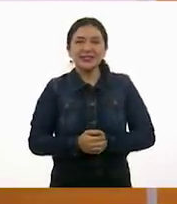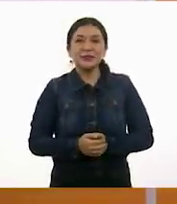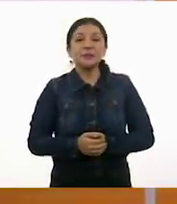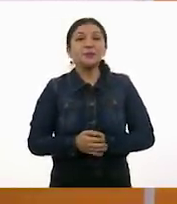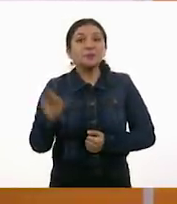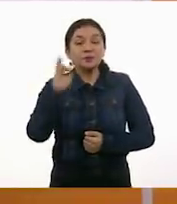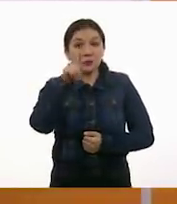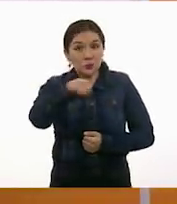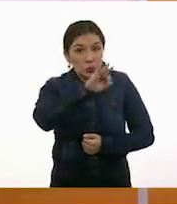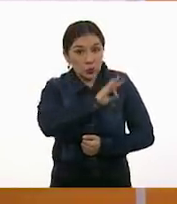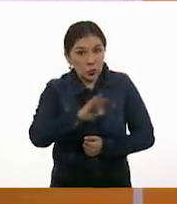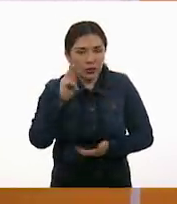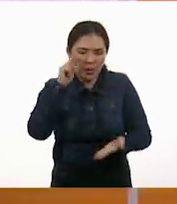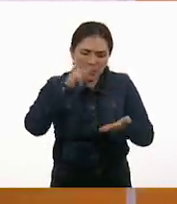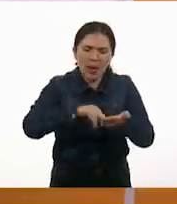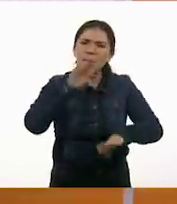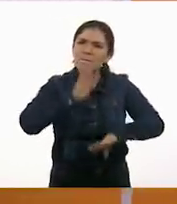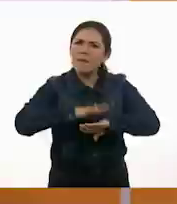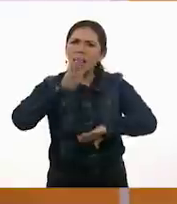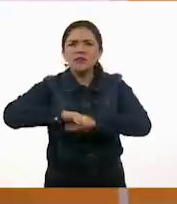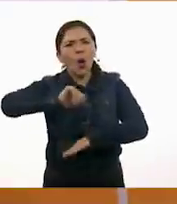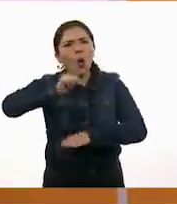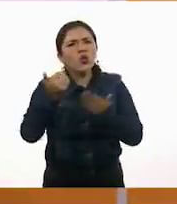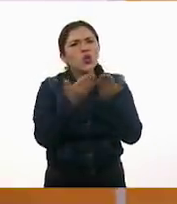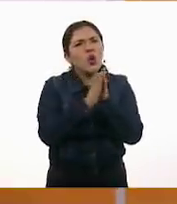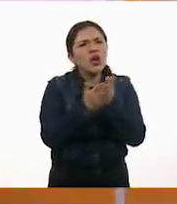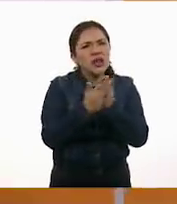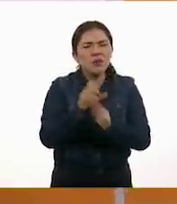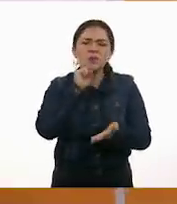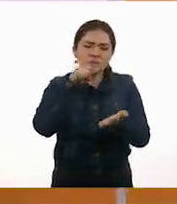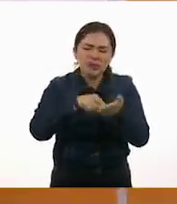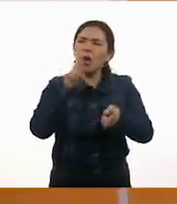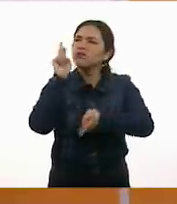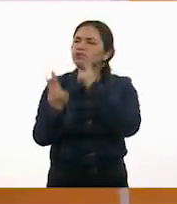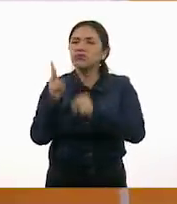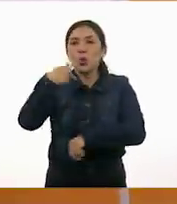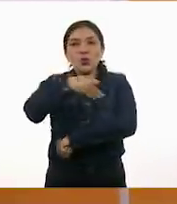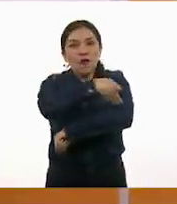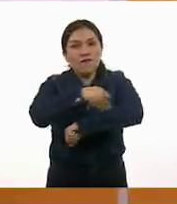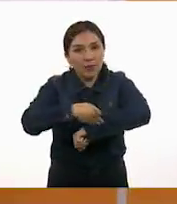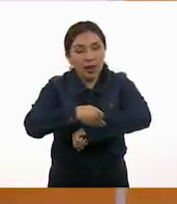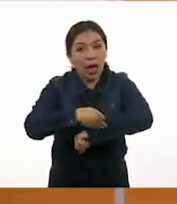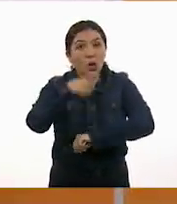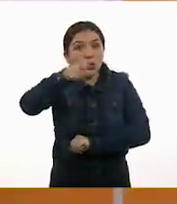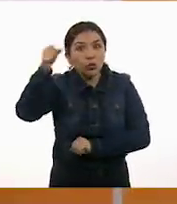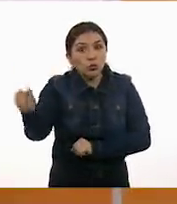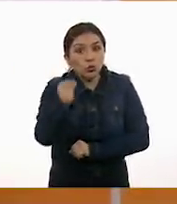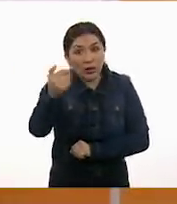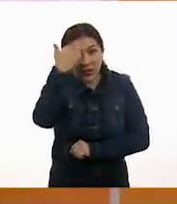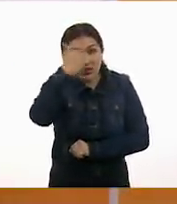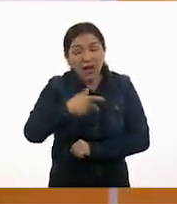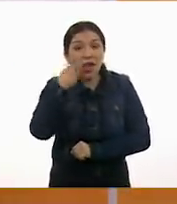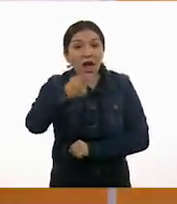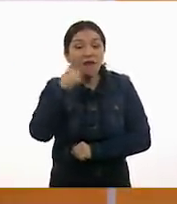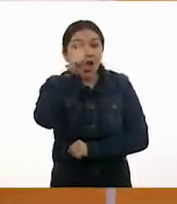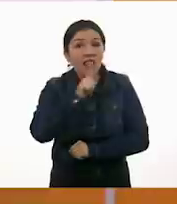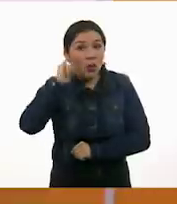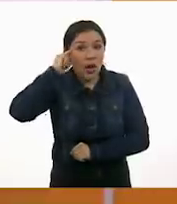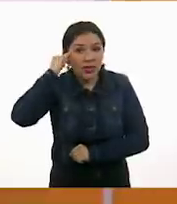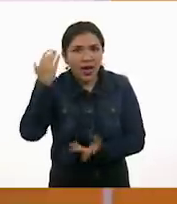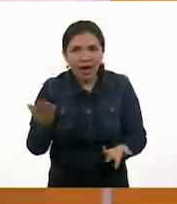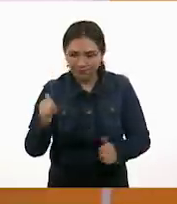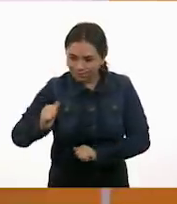Si te es posible, consulta otros libros y comenta el tema de hoy con tu familia. Y si tienes la fortuna de hablar una lengua